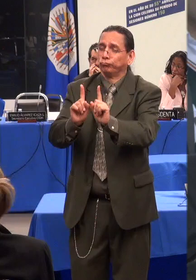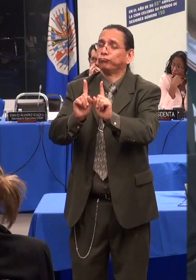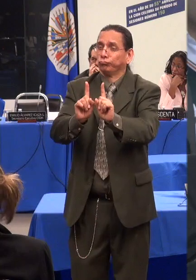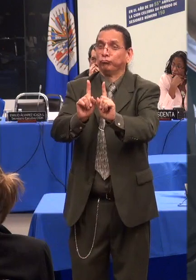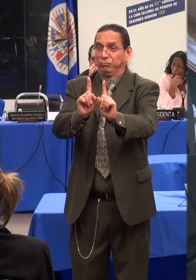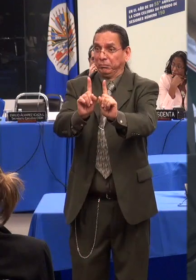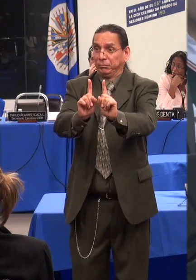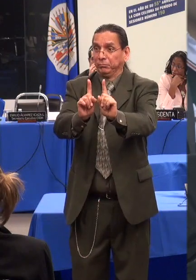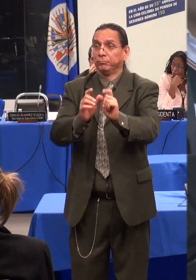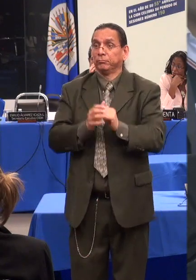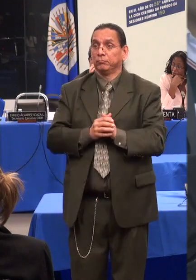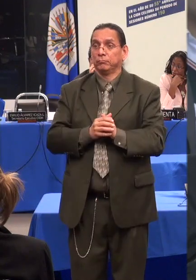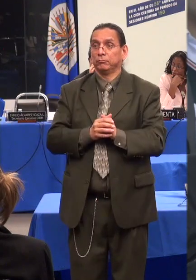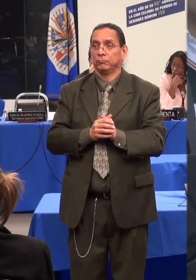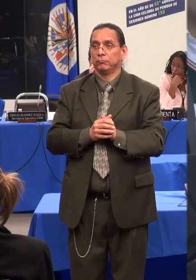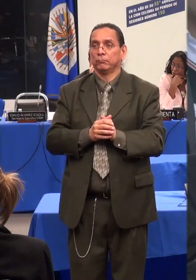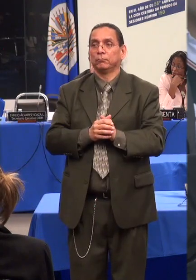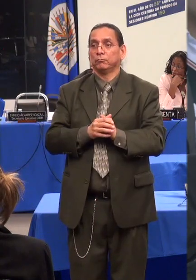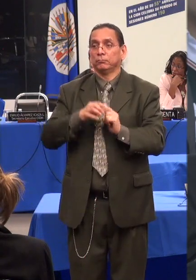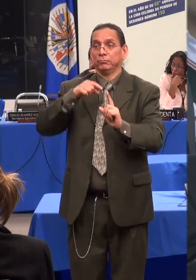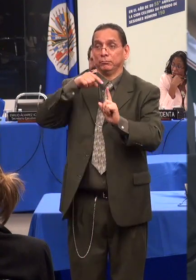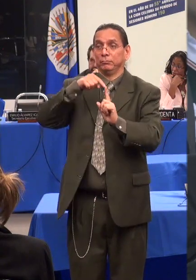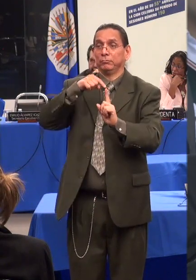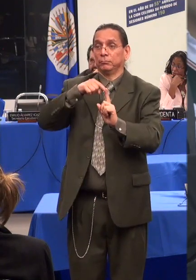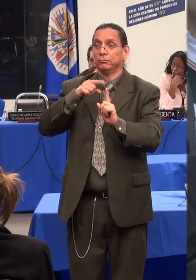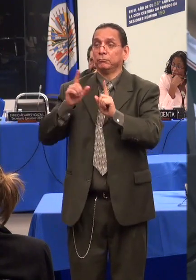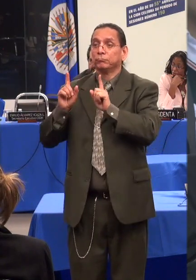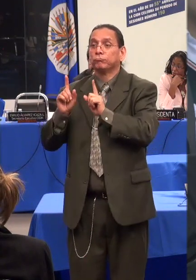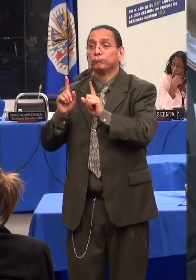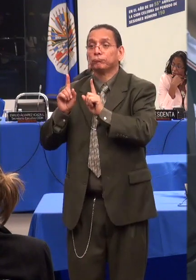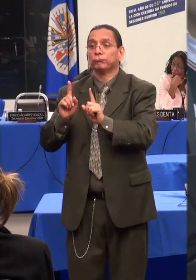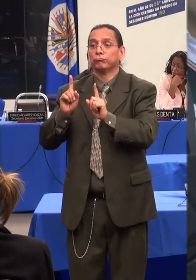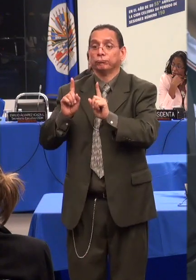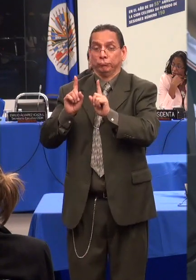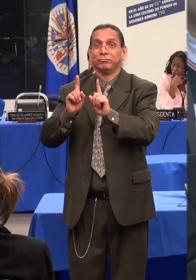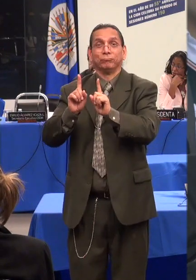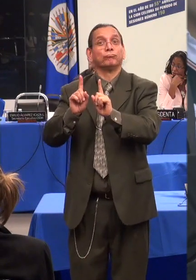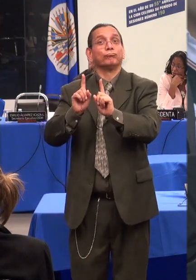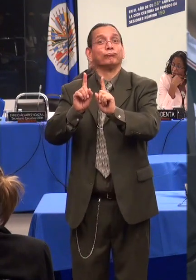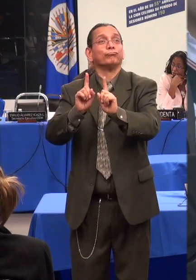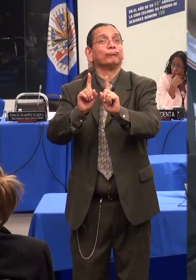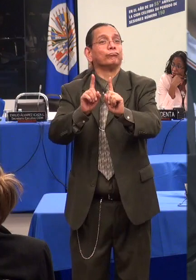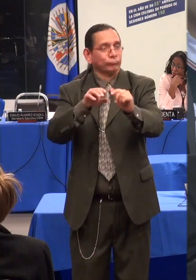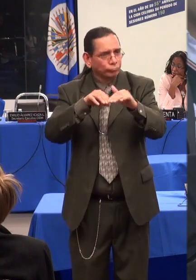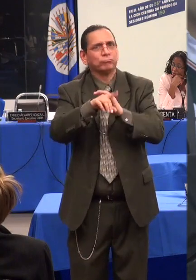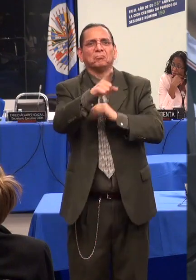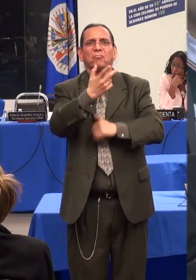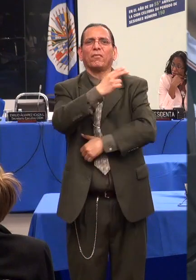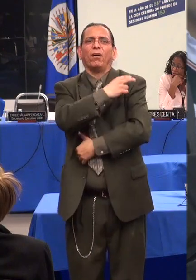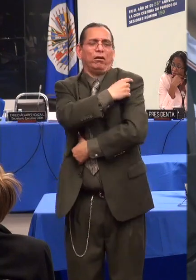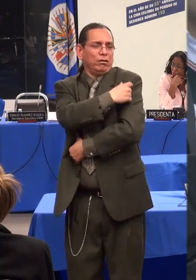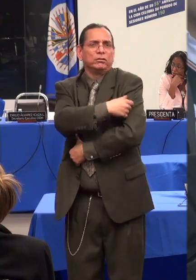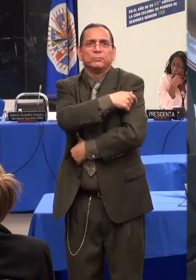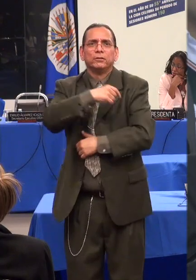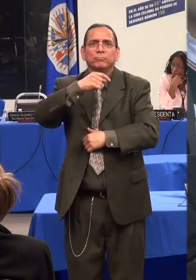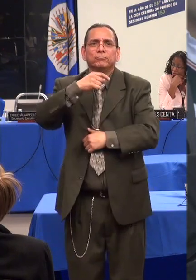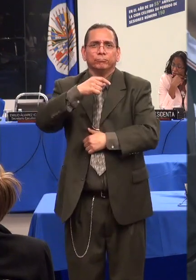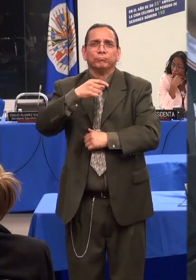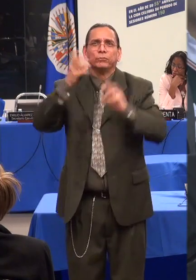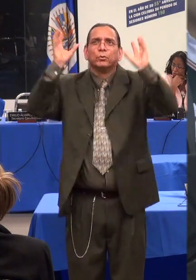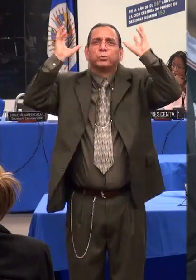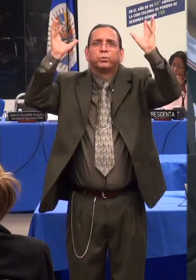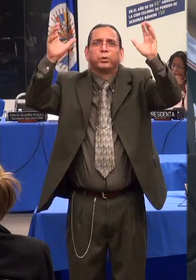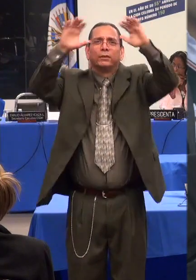A una amiga cuando estaba en el colegio quedó embarazada, la sacaron del colegio y no volvió a estudiar y